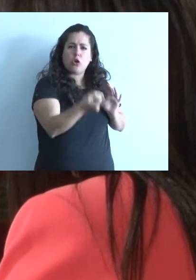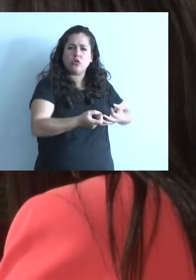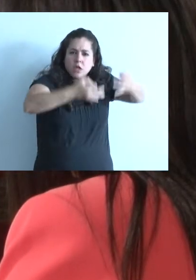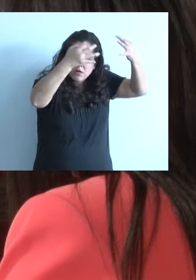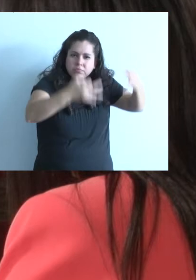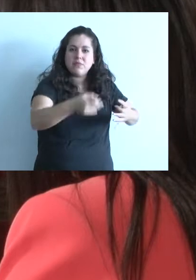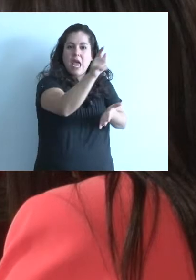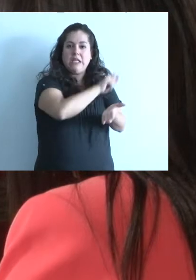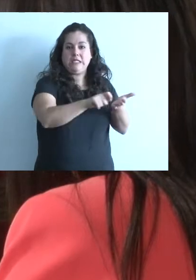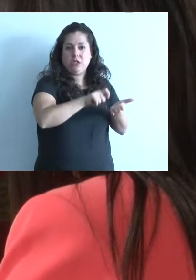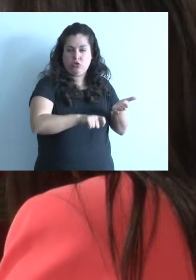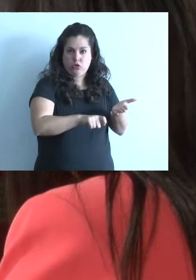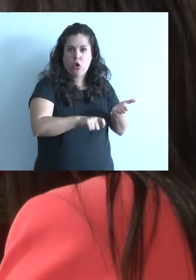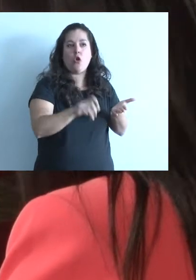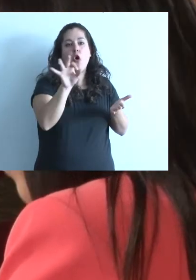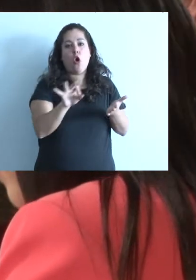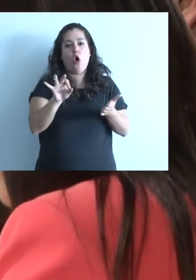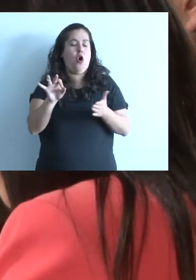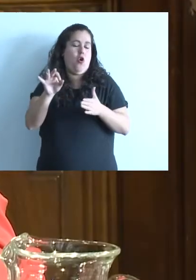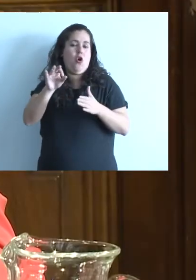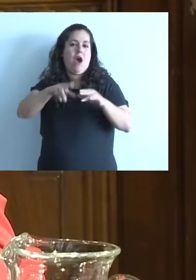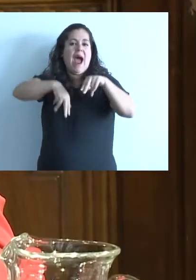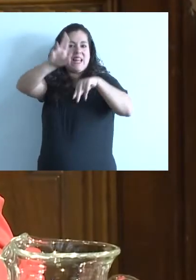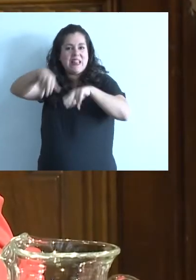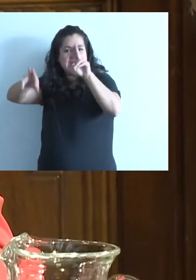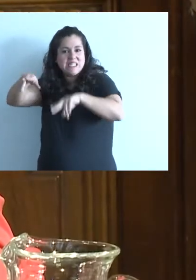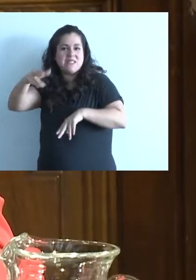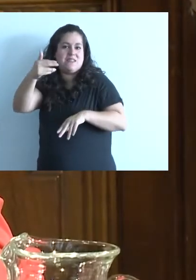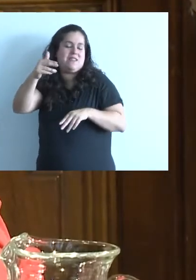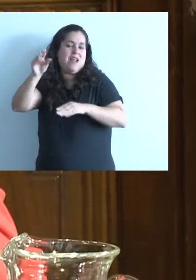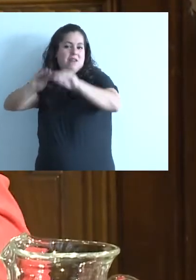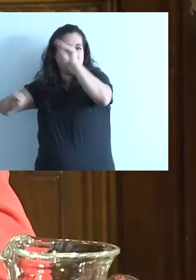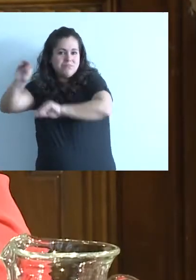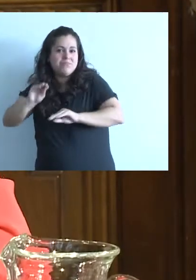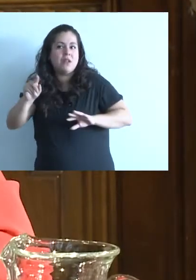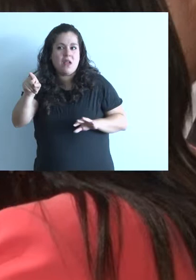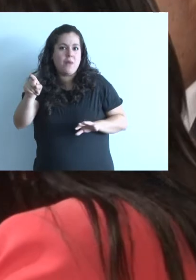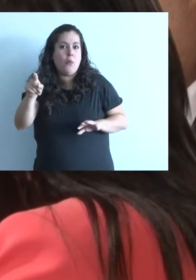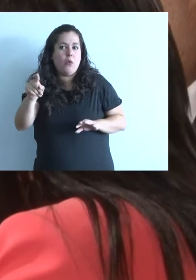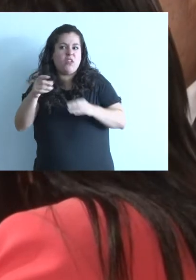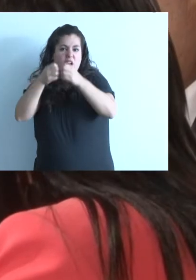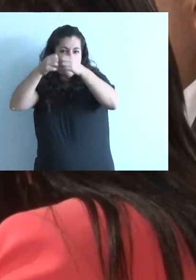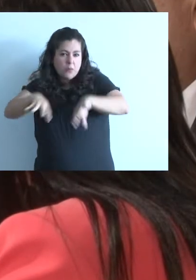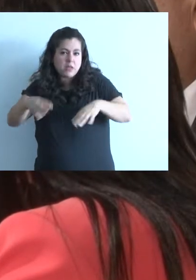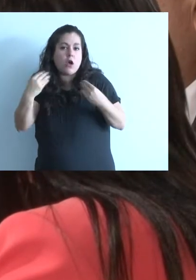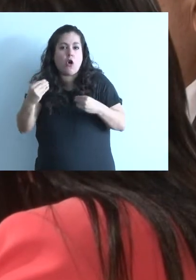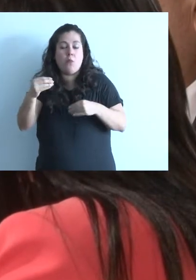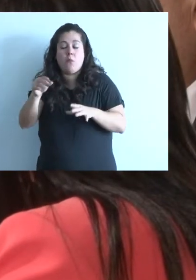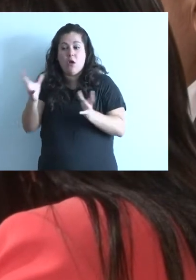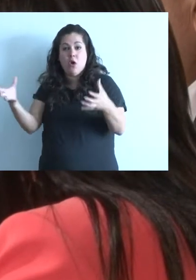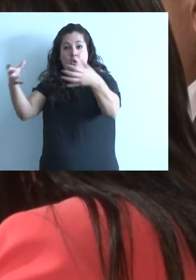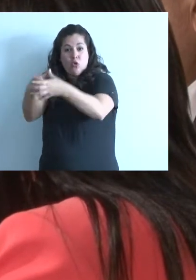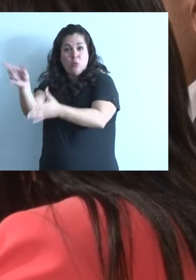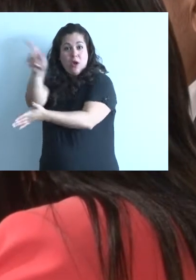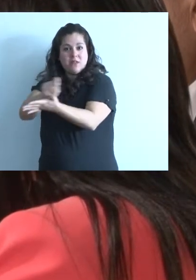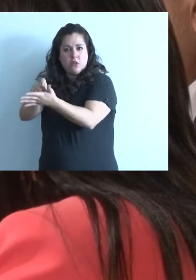reconocido como escritor y artista plástico, que también hemos sumado. Esto nació como un proyecto de